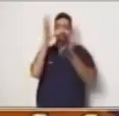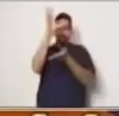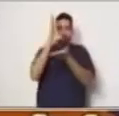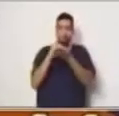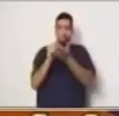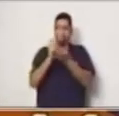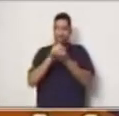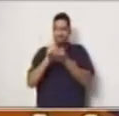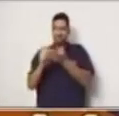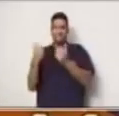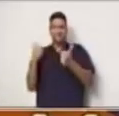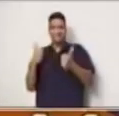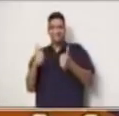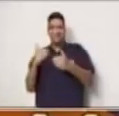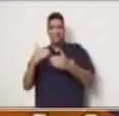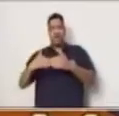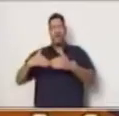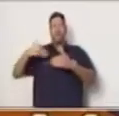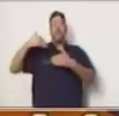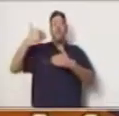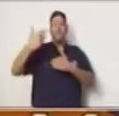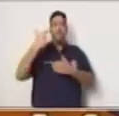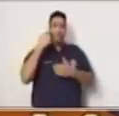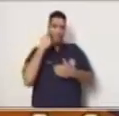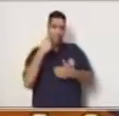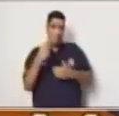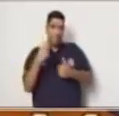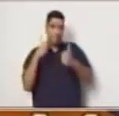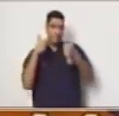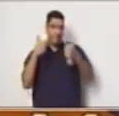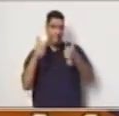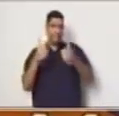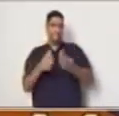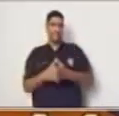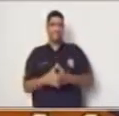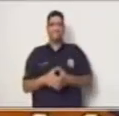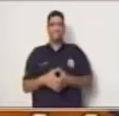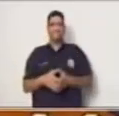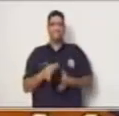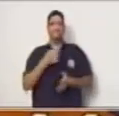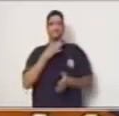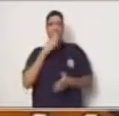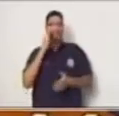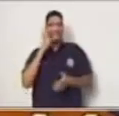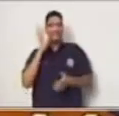nos veremos en una próxima oportunidad hasta pronto